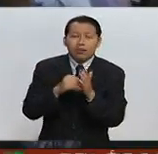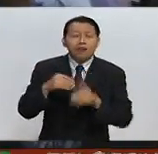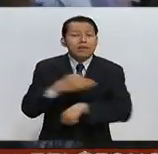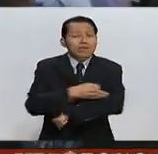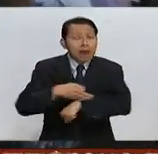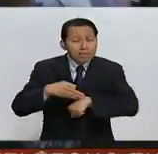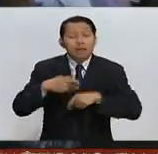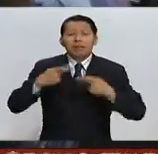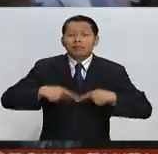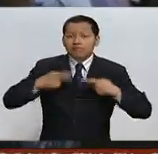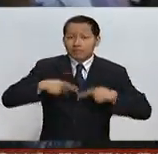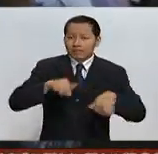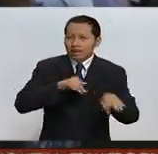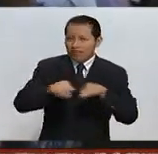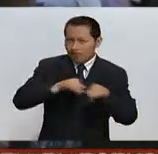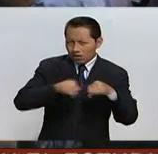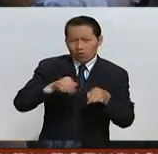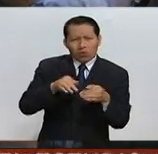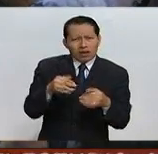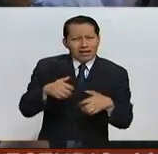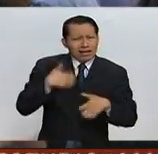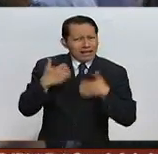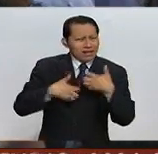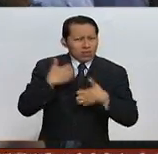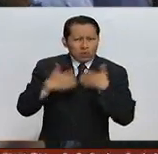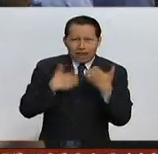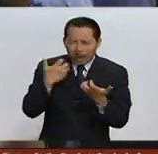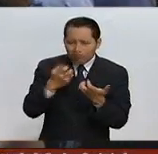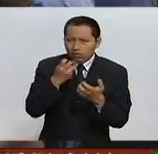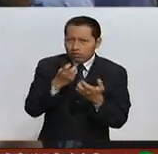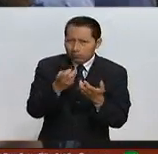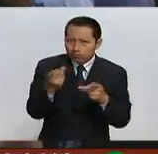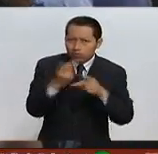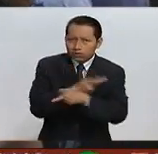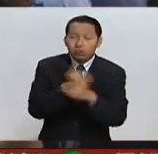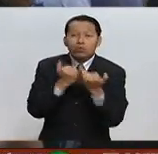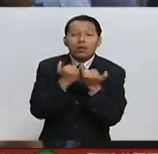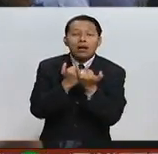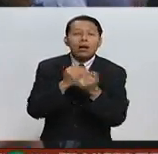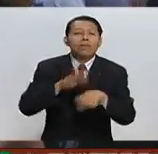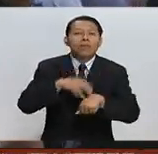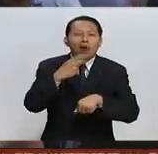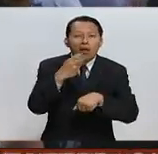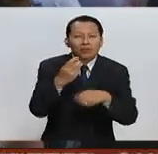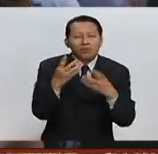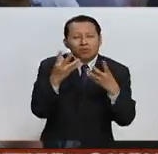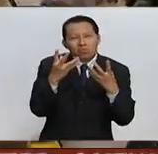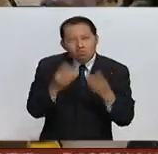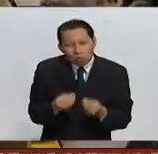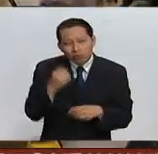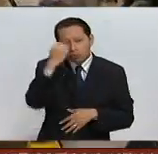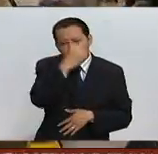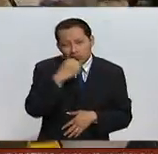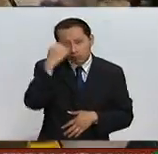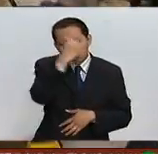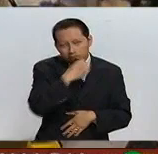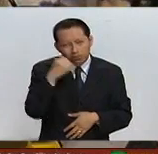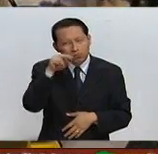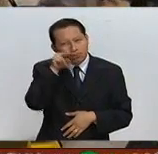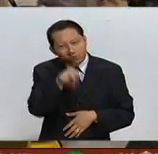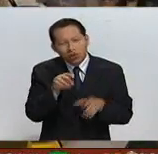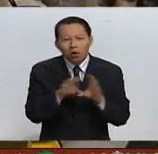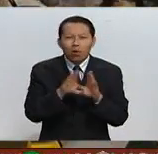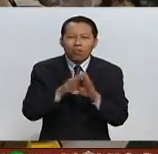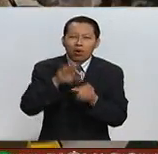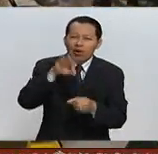los trabajadores están muy enojados con esta situación y por eso muchos analistas han calificado este voto como